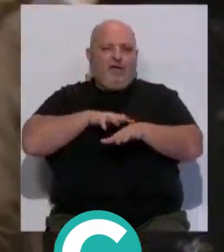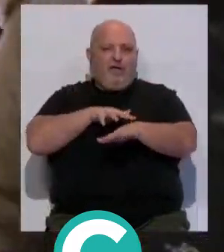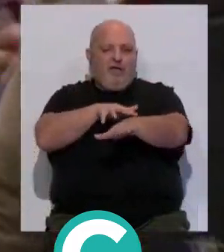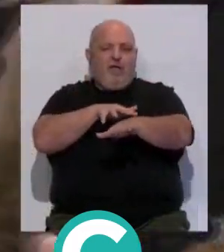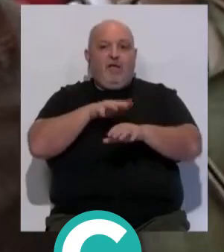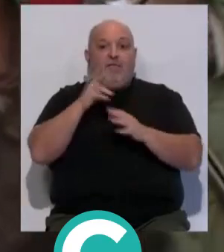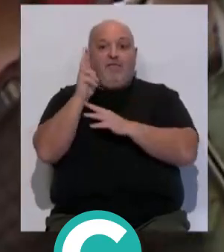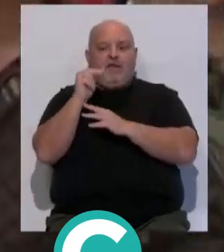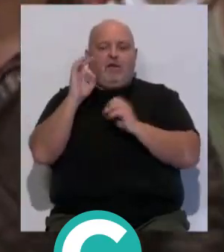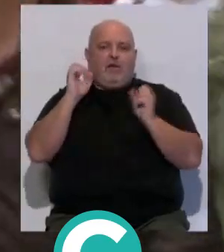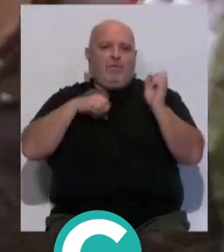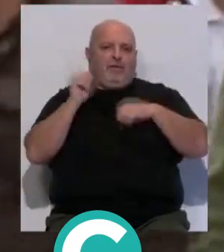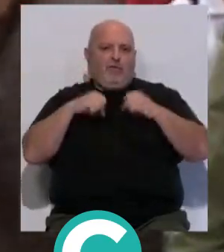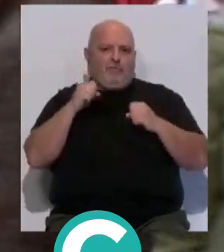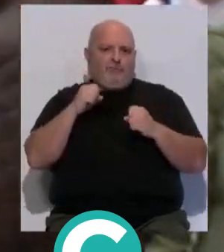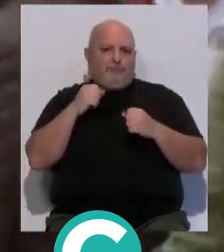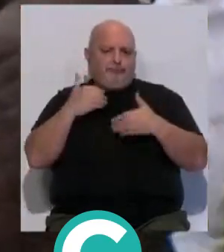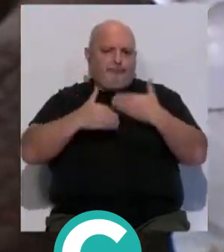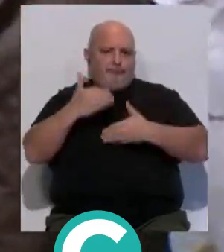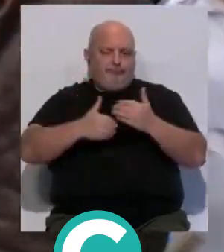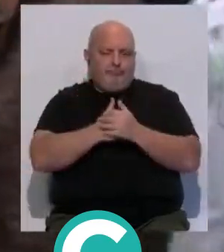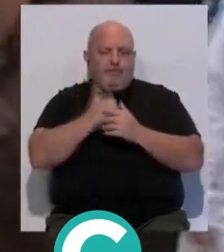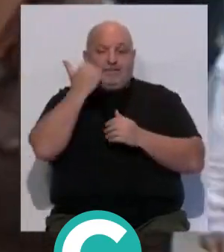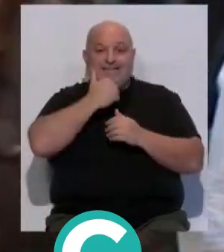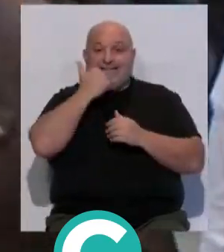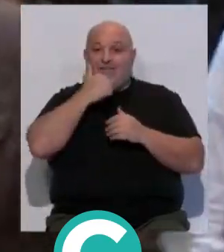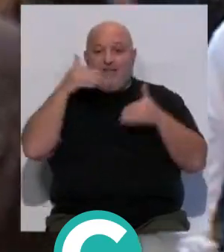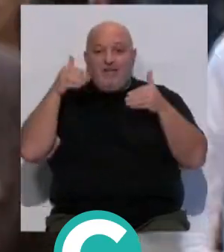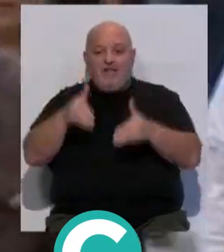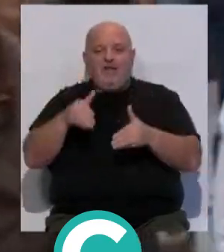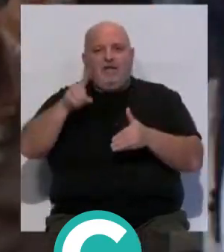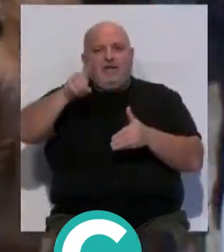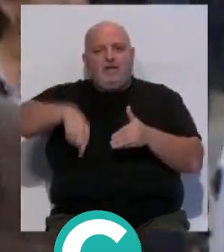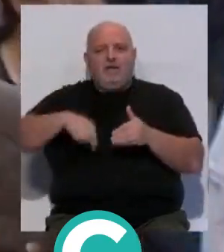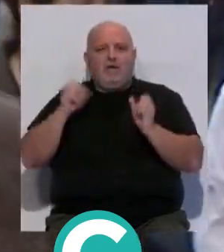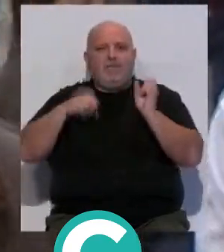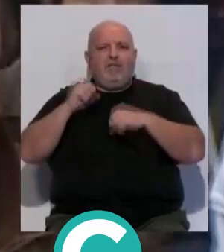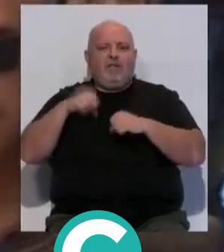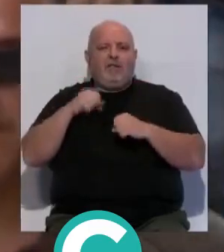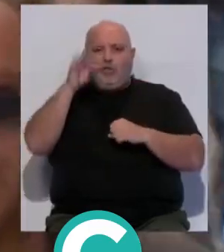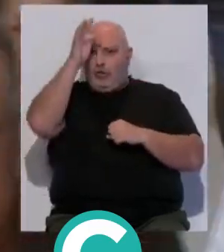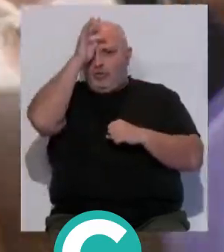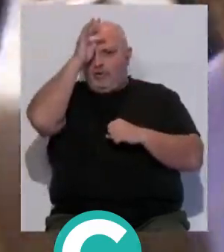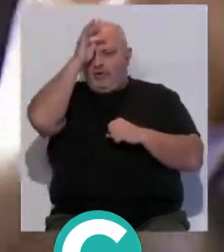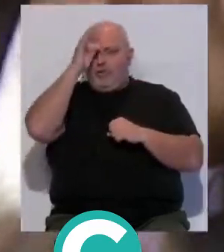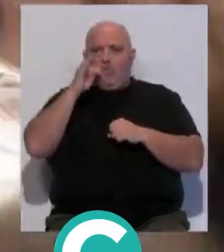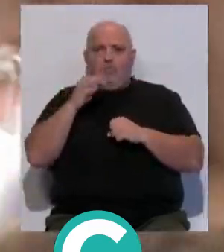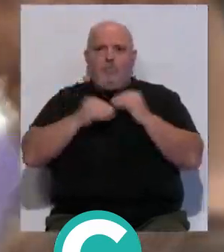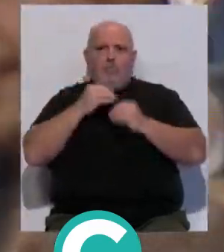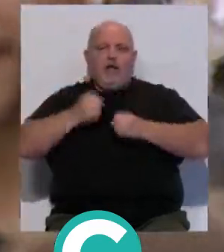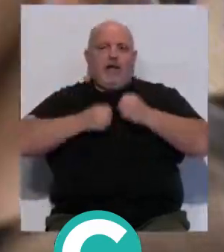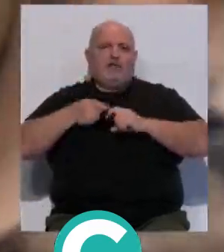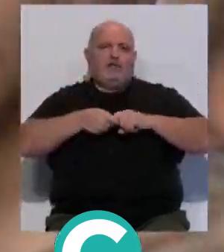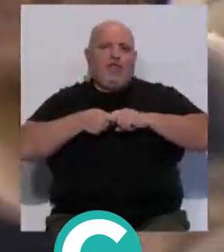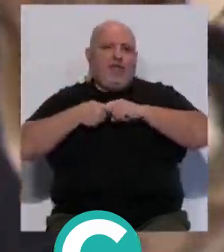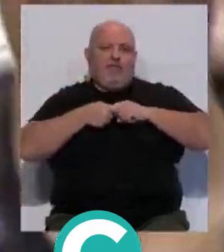viernes comienzan las competiciones. La jornada del sábado estará dedicada también a competiciones y el domingo se contempla una carrera